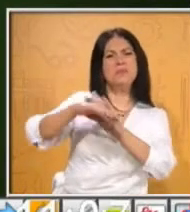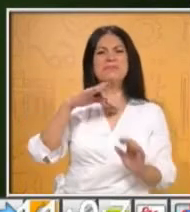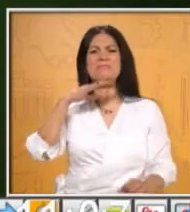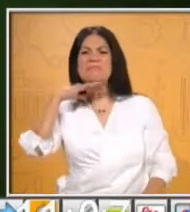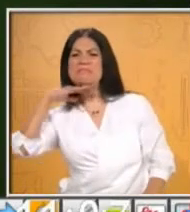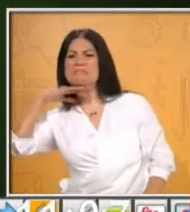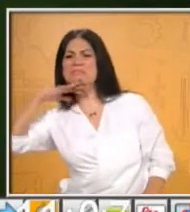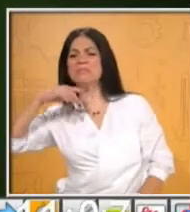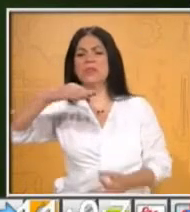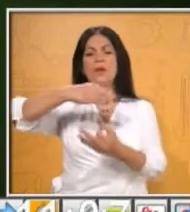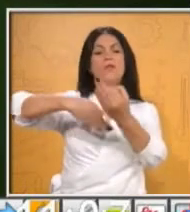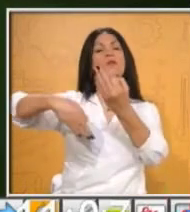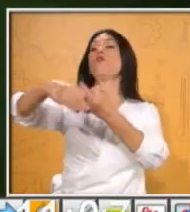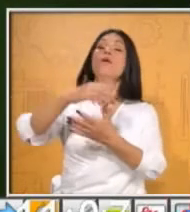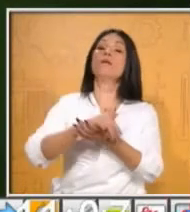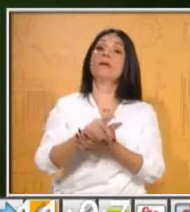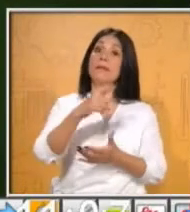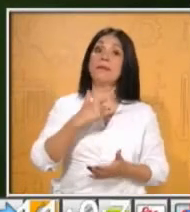¿Y a ustedes, niños?